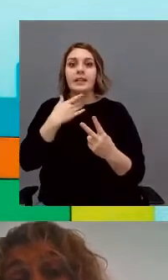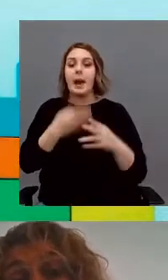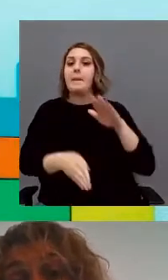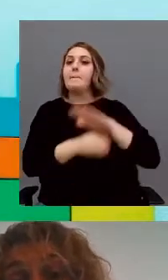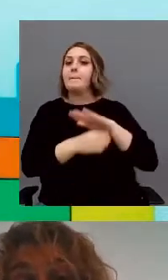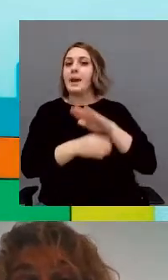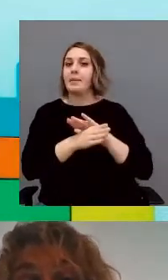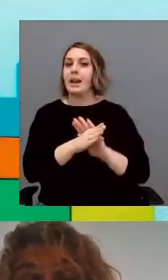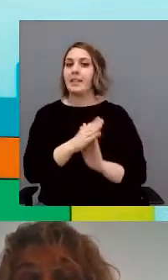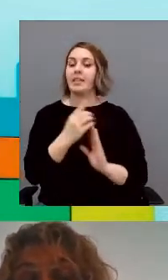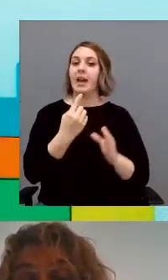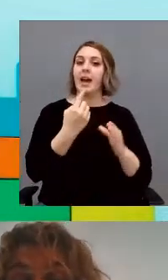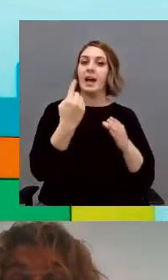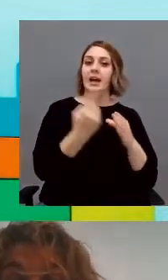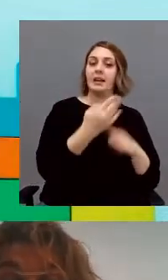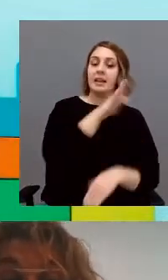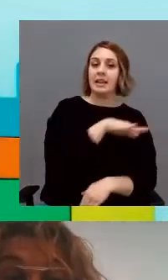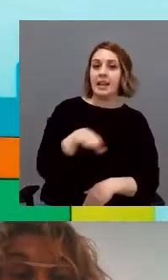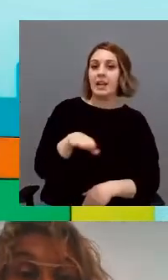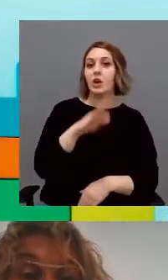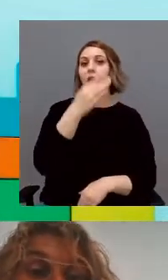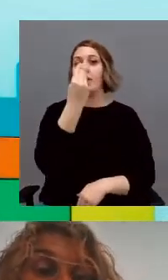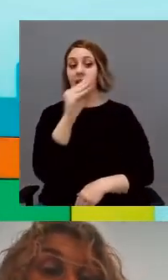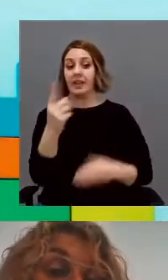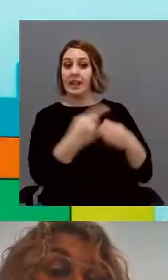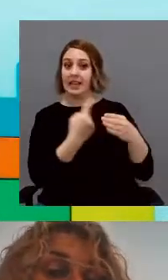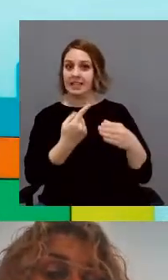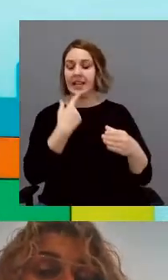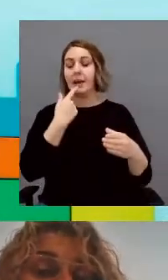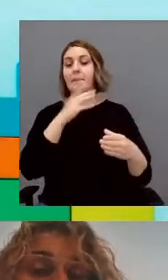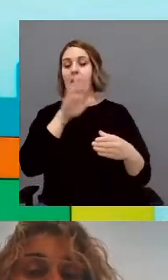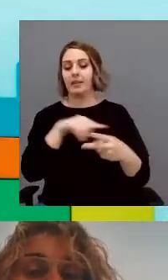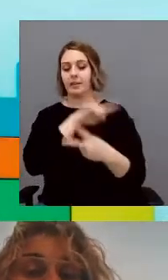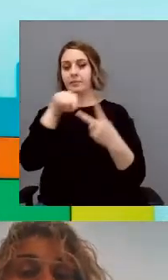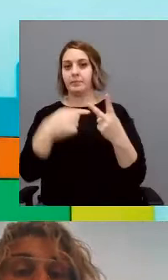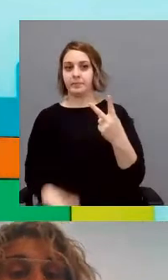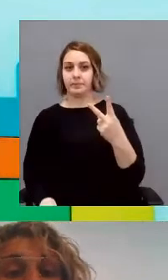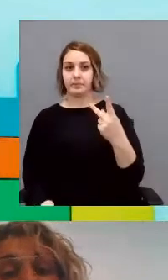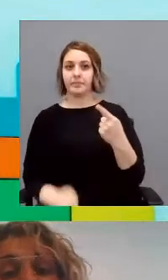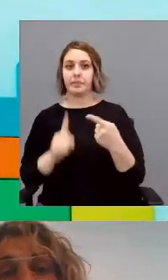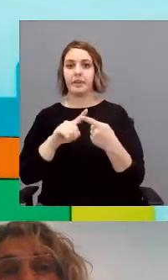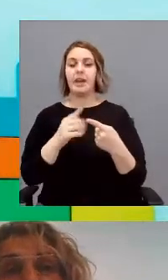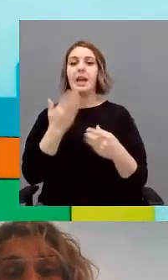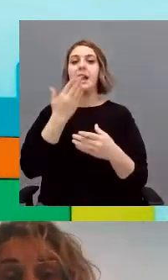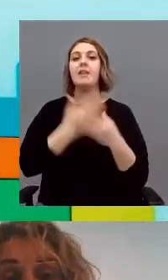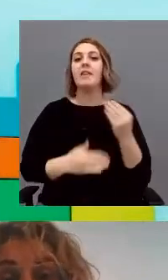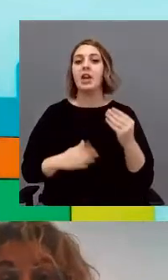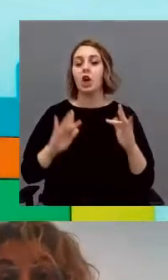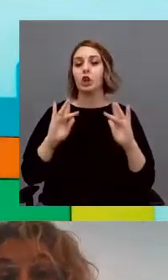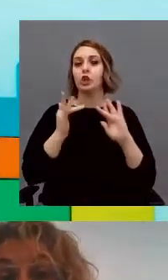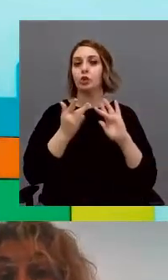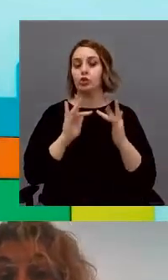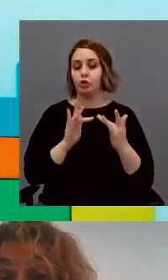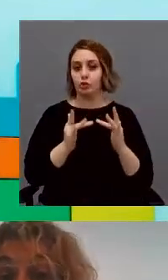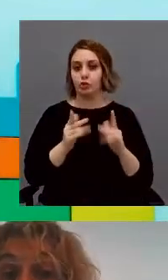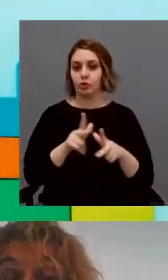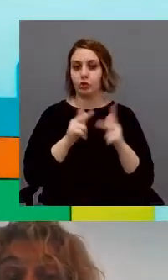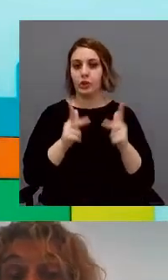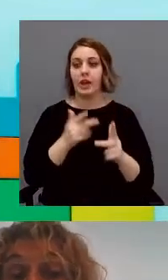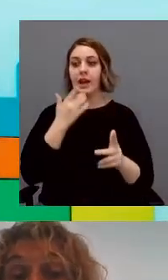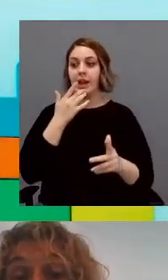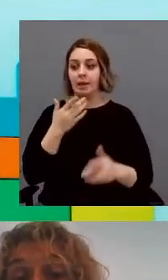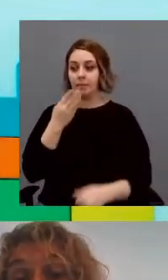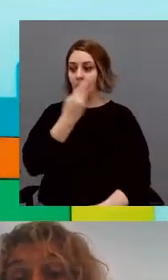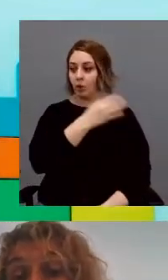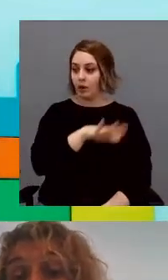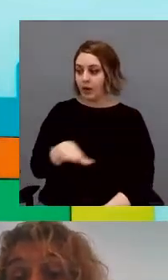prevalencia en los niños y adolescentes con TEA. En un primer lugar está el error social. Las vivencias de rechazo sostenidos que viven los